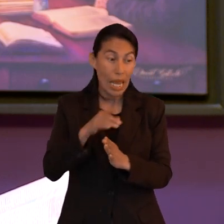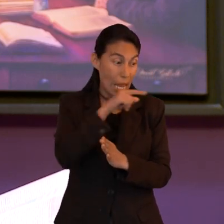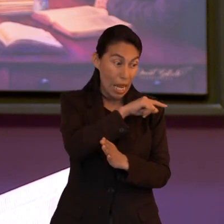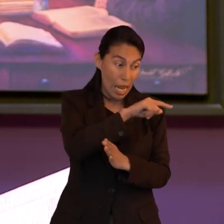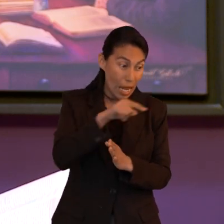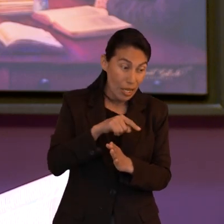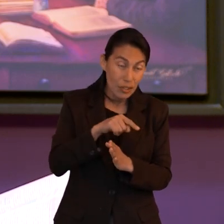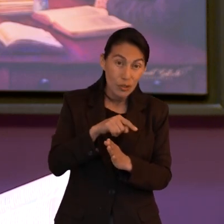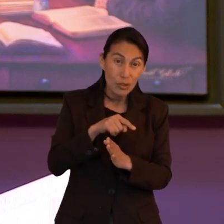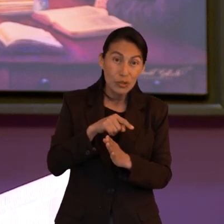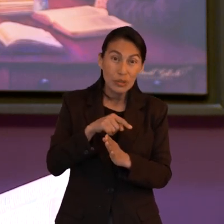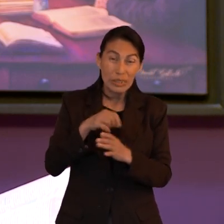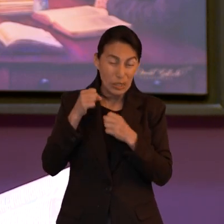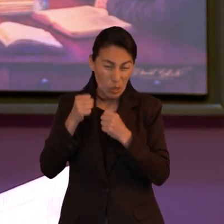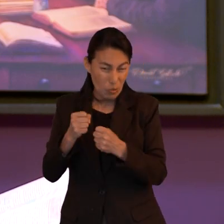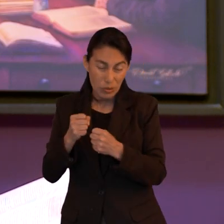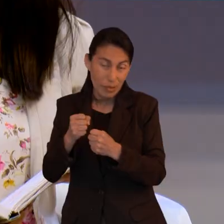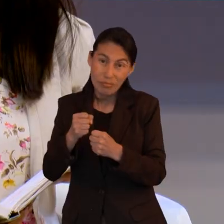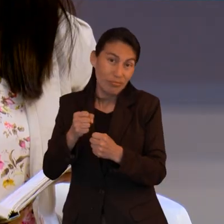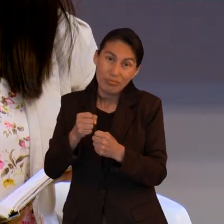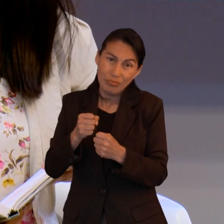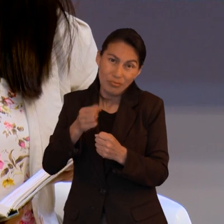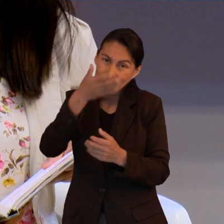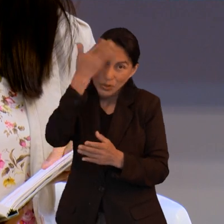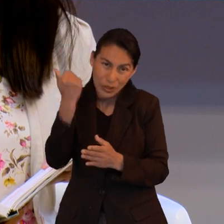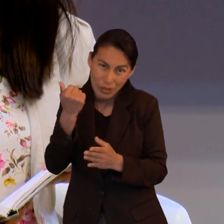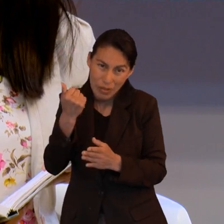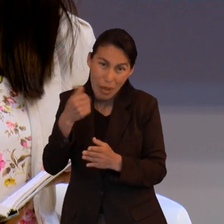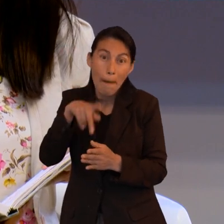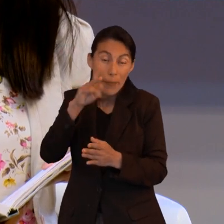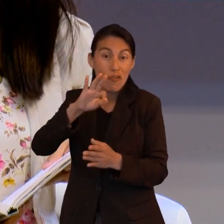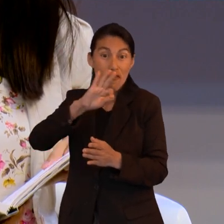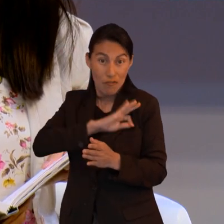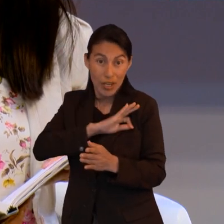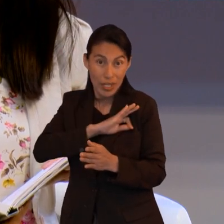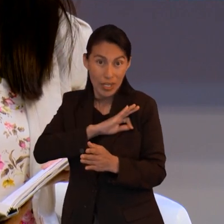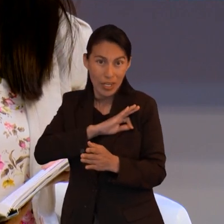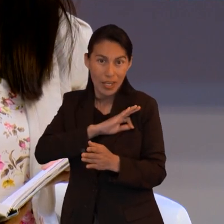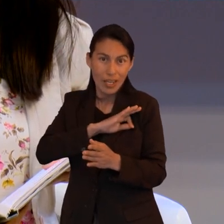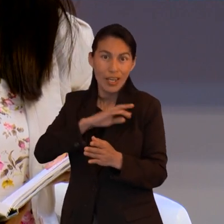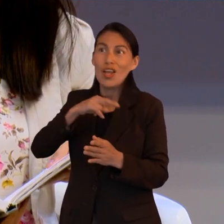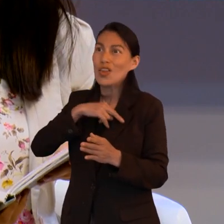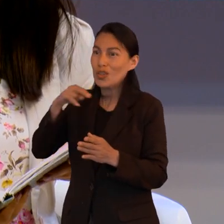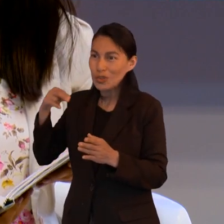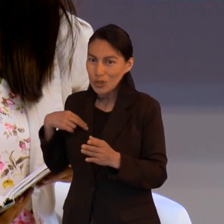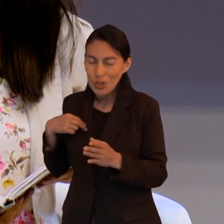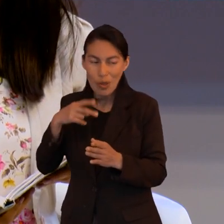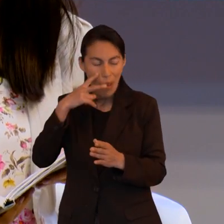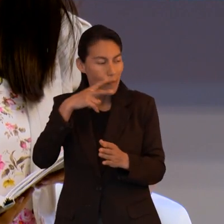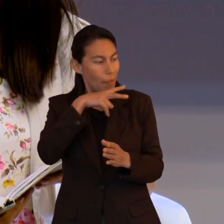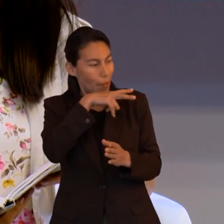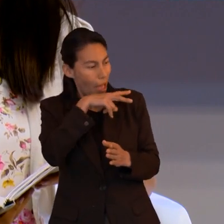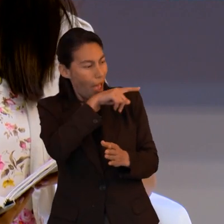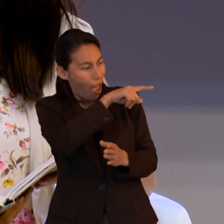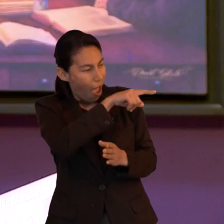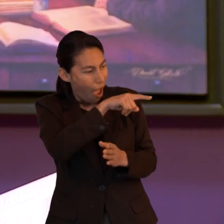final pero para ellos era una incerteza pero aún así creyeron en Dios entonces yo veo que nosotros tenemos